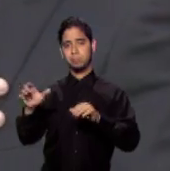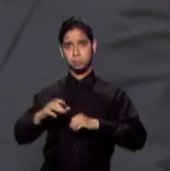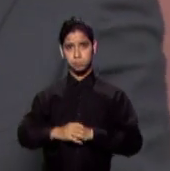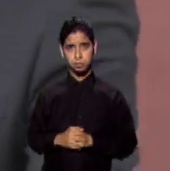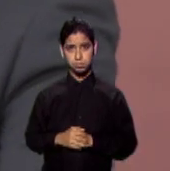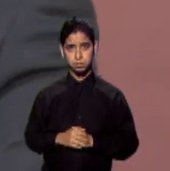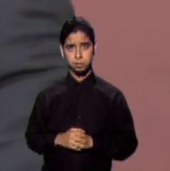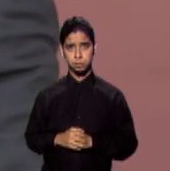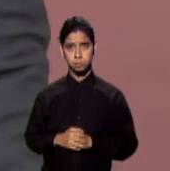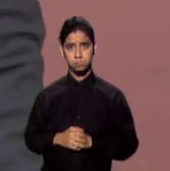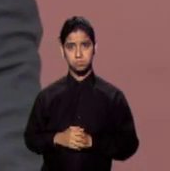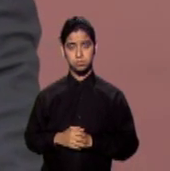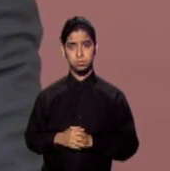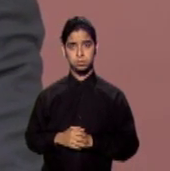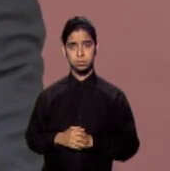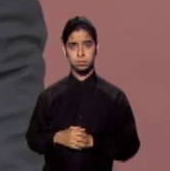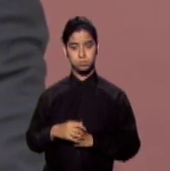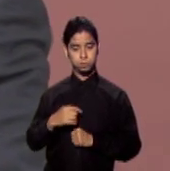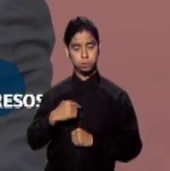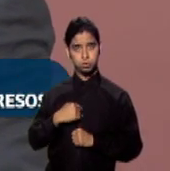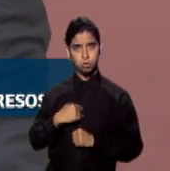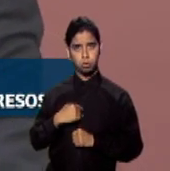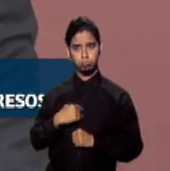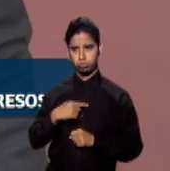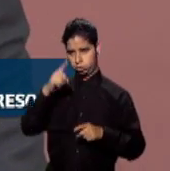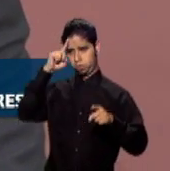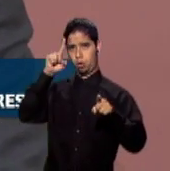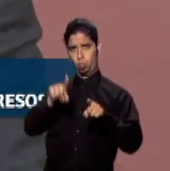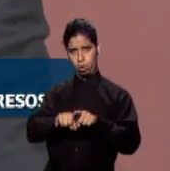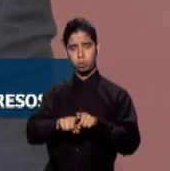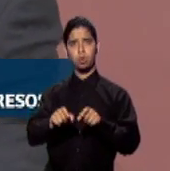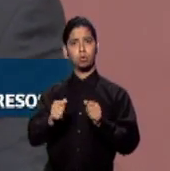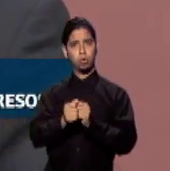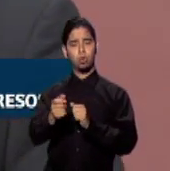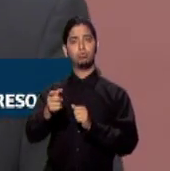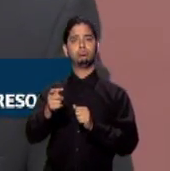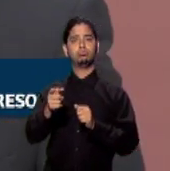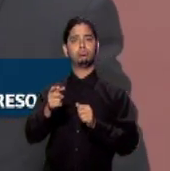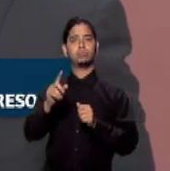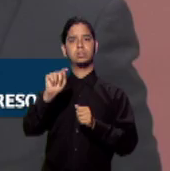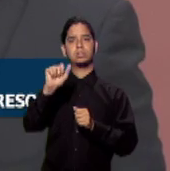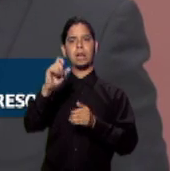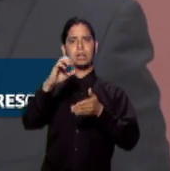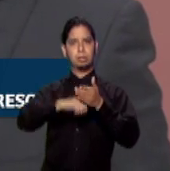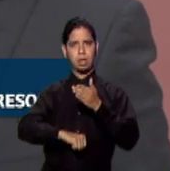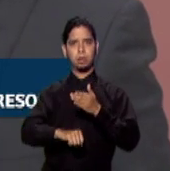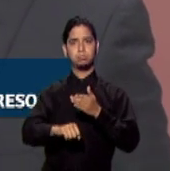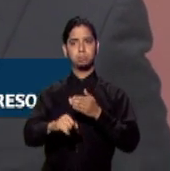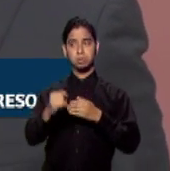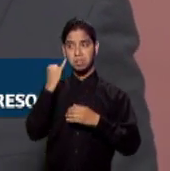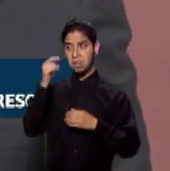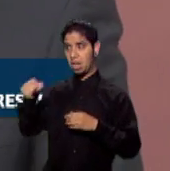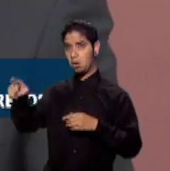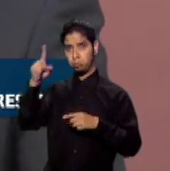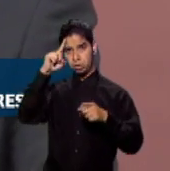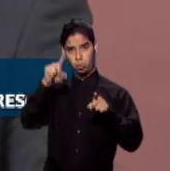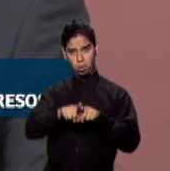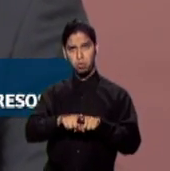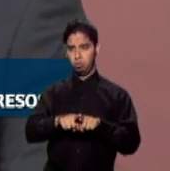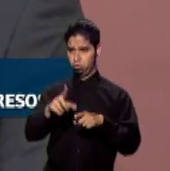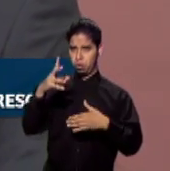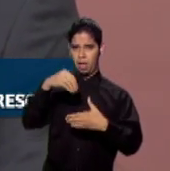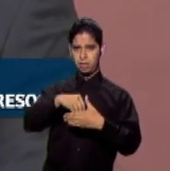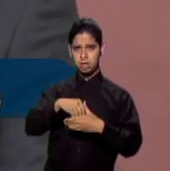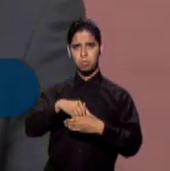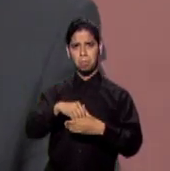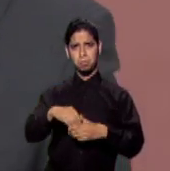Yo estoy a favor de eliminar la contribución. Los que estén en contra que lo digan y lo sometemos a la urna, ya está. Con